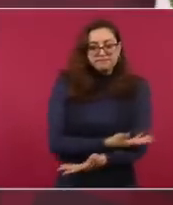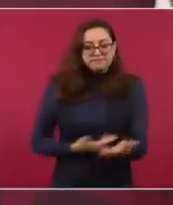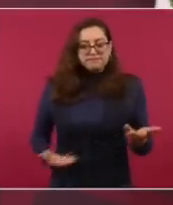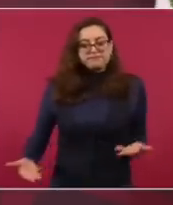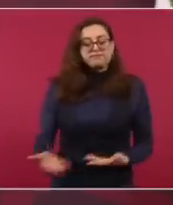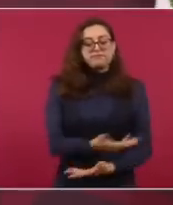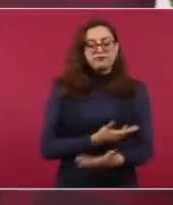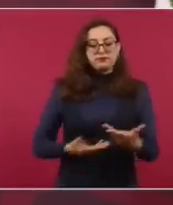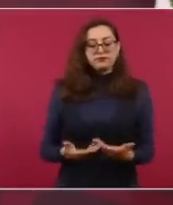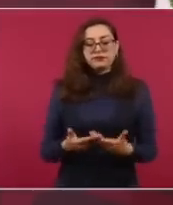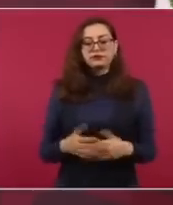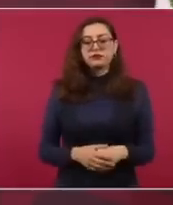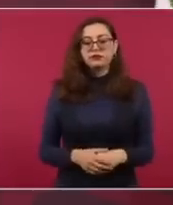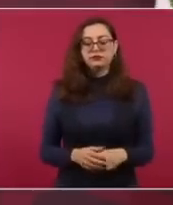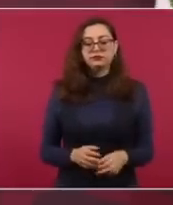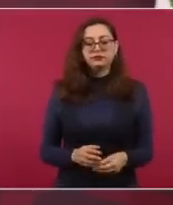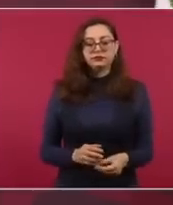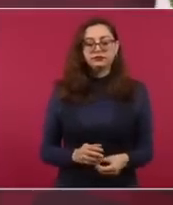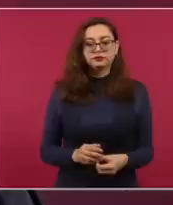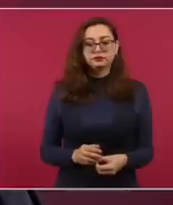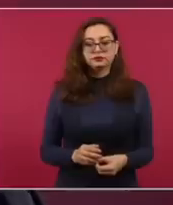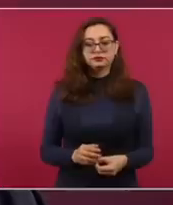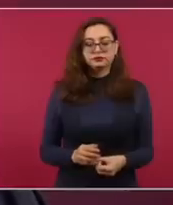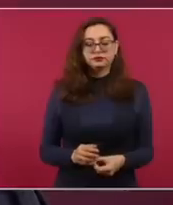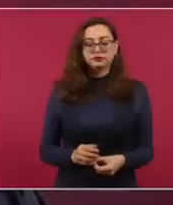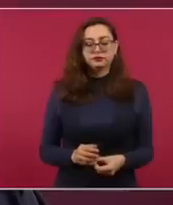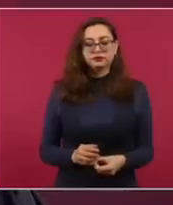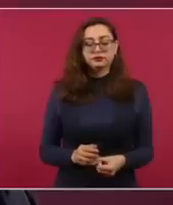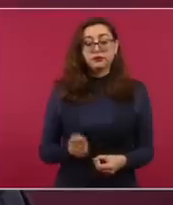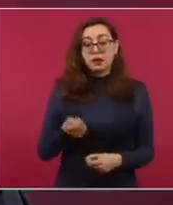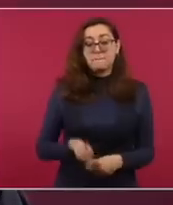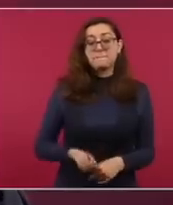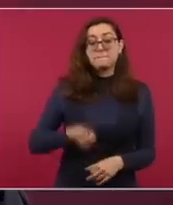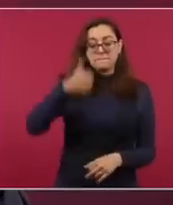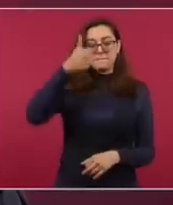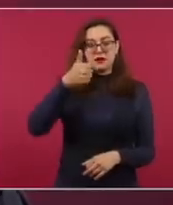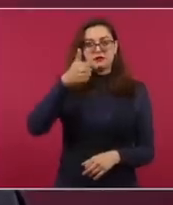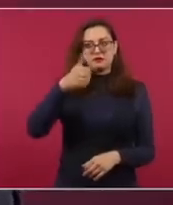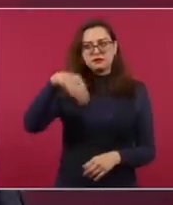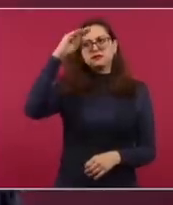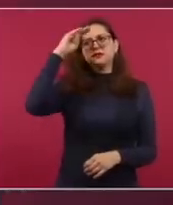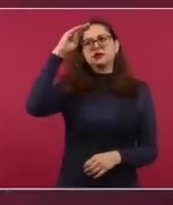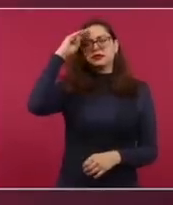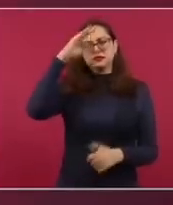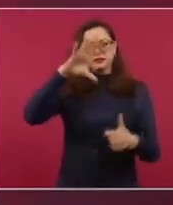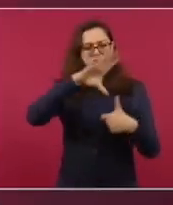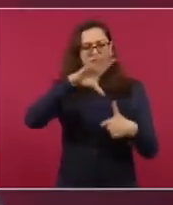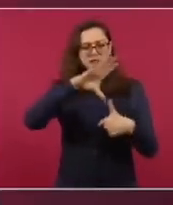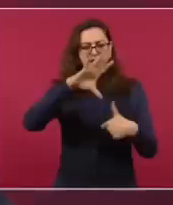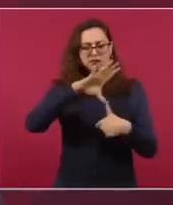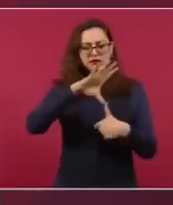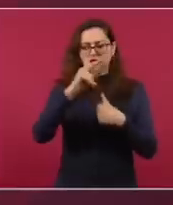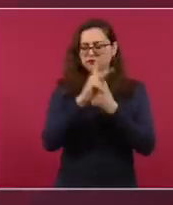se está estableciendo el criterio de movilidad laboral entre los tres países, o en Norteamérica. Esto